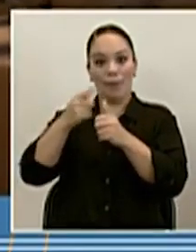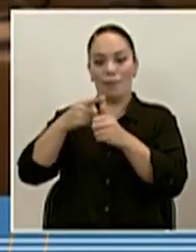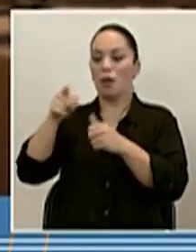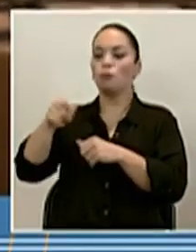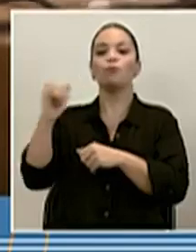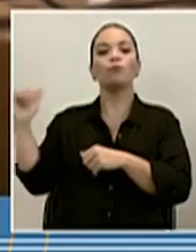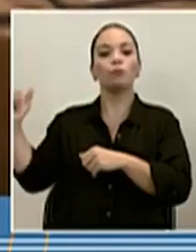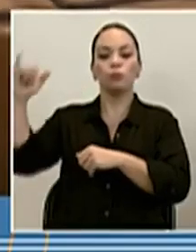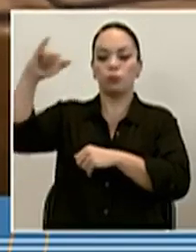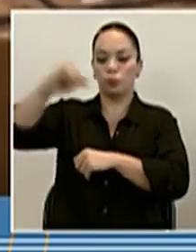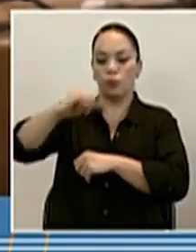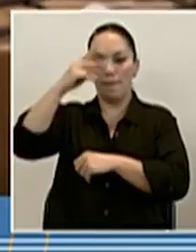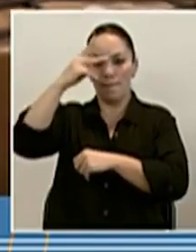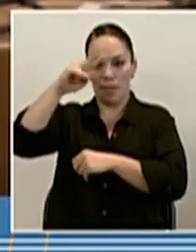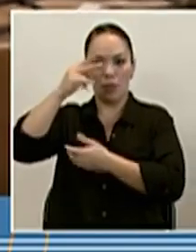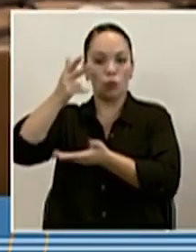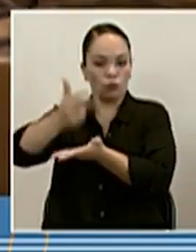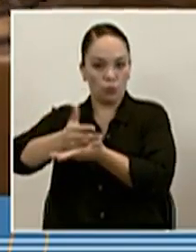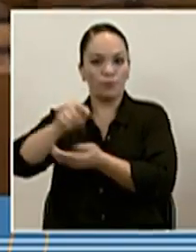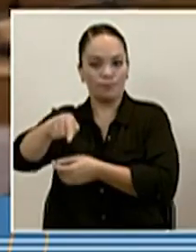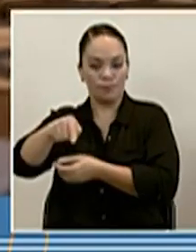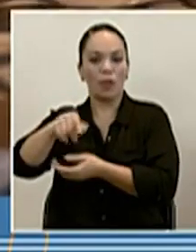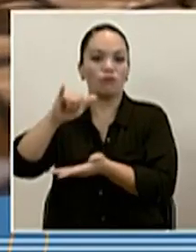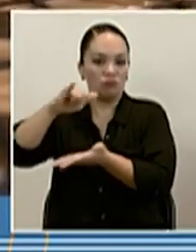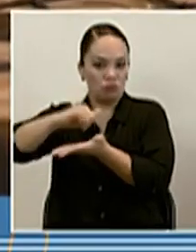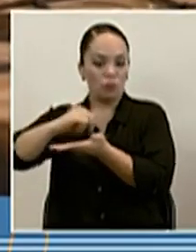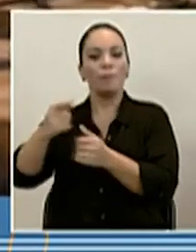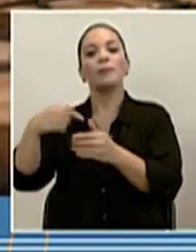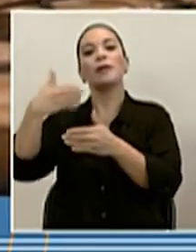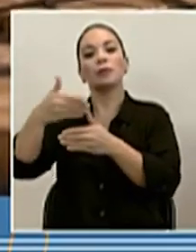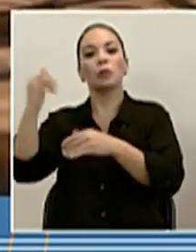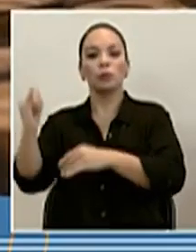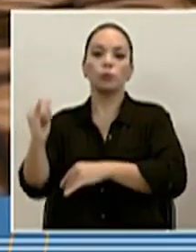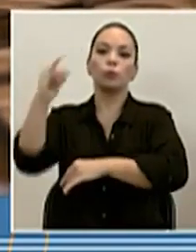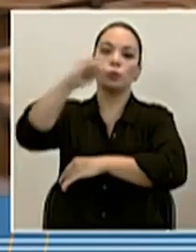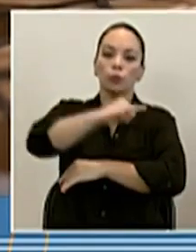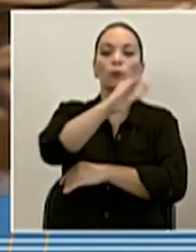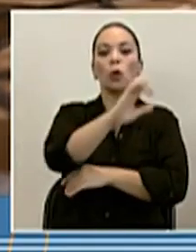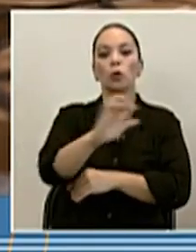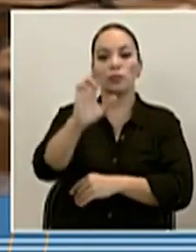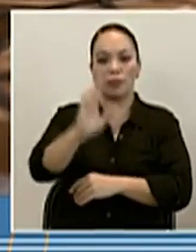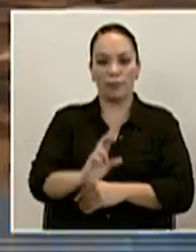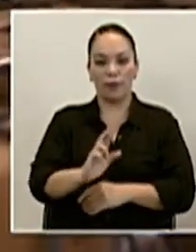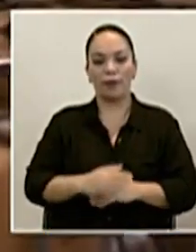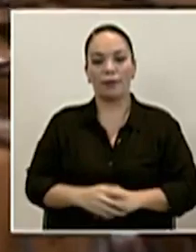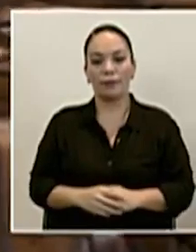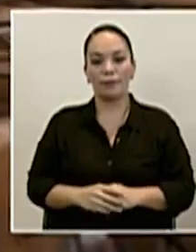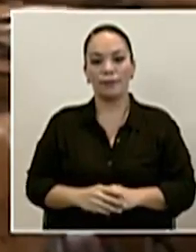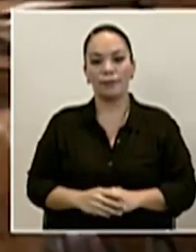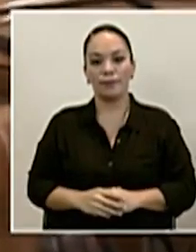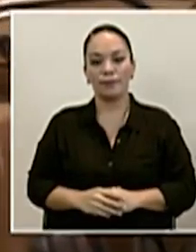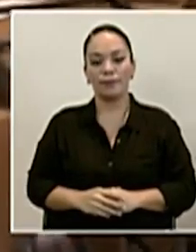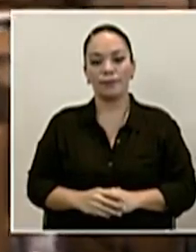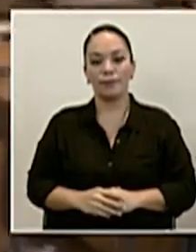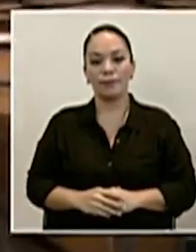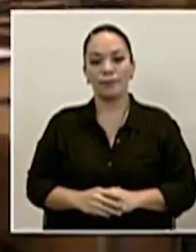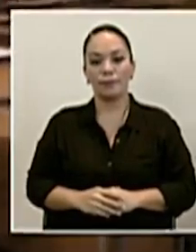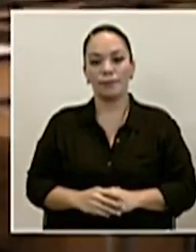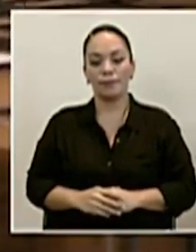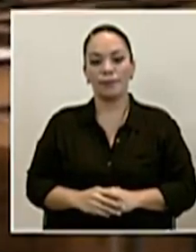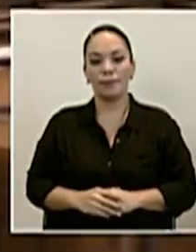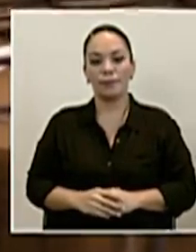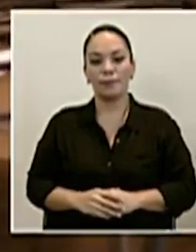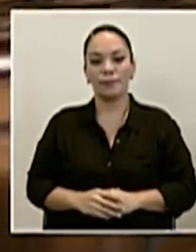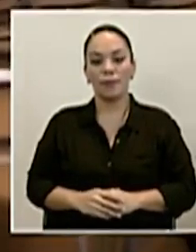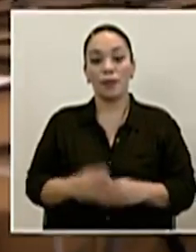una parada en México y luego de allá volvió a despegar para Costa Rica. Una